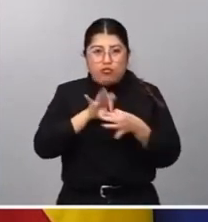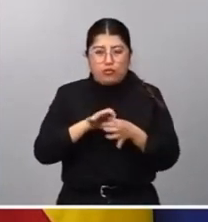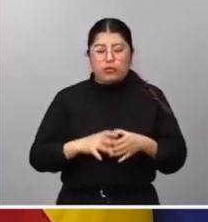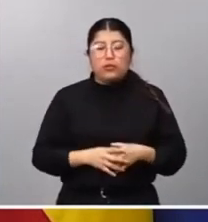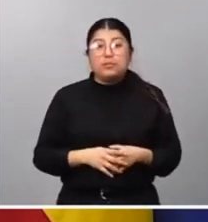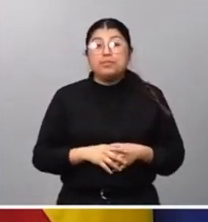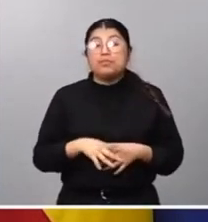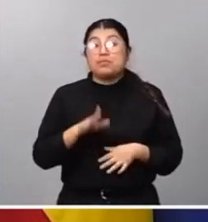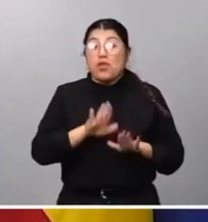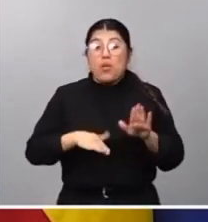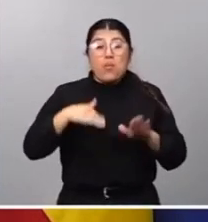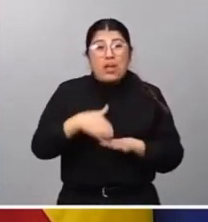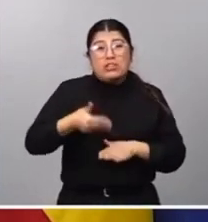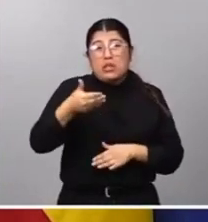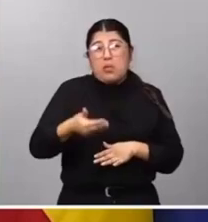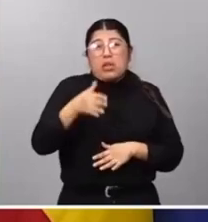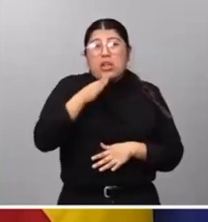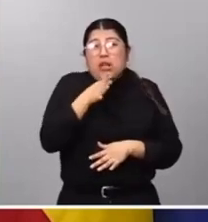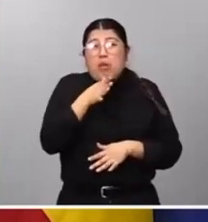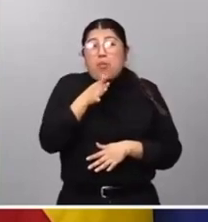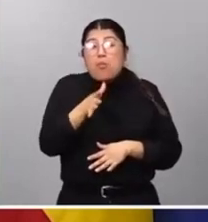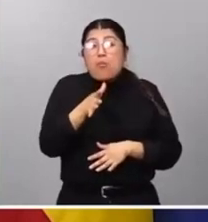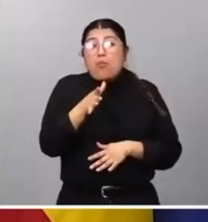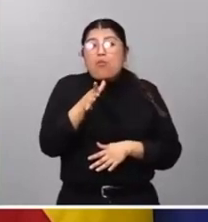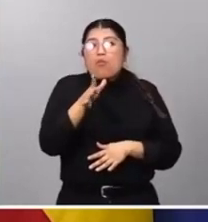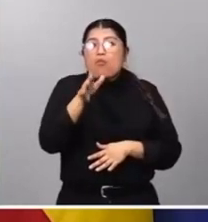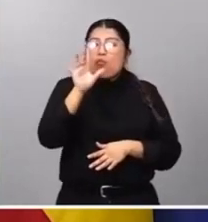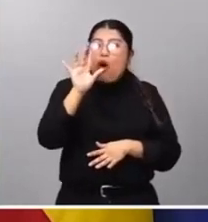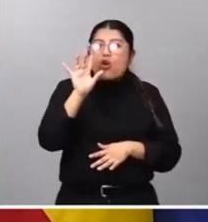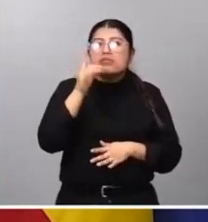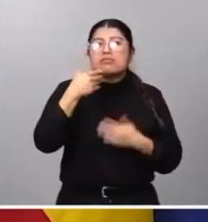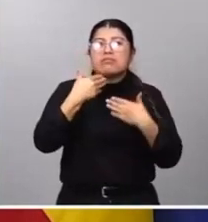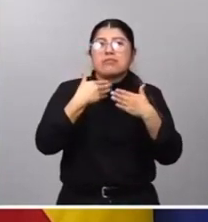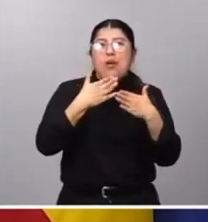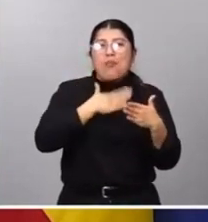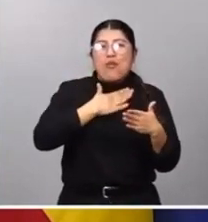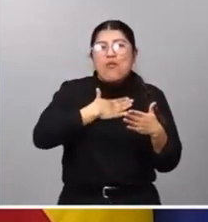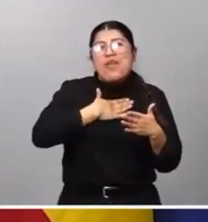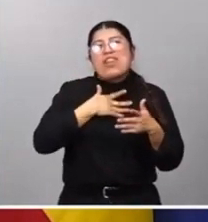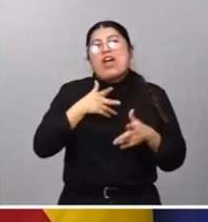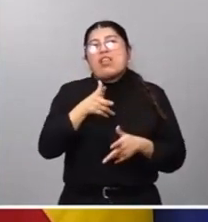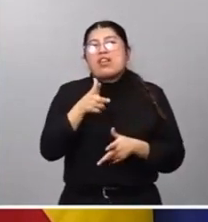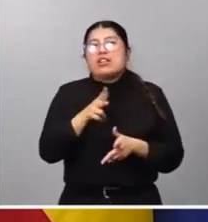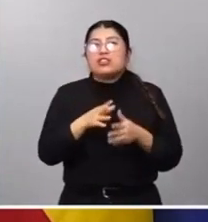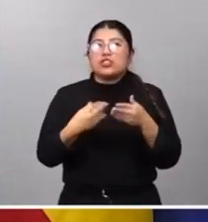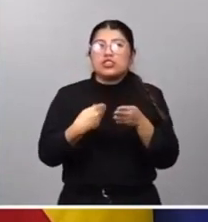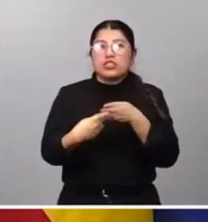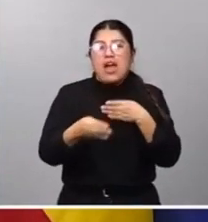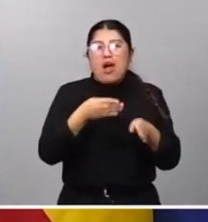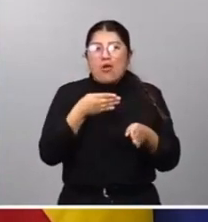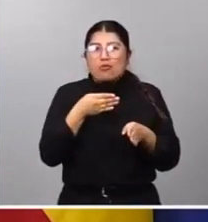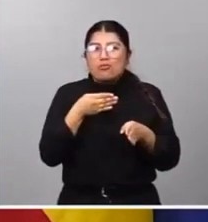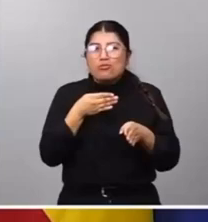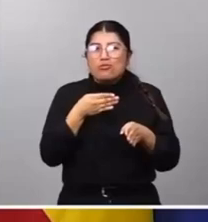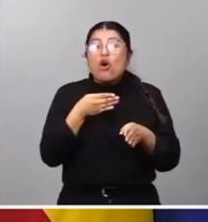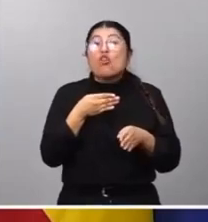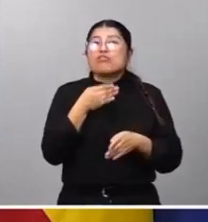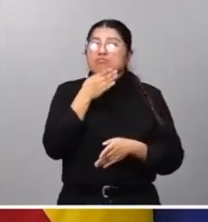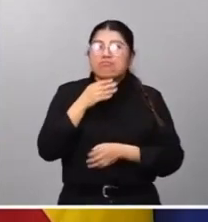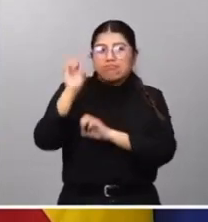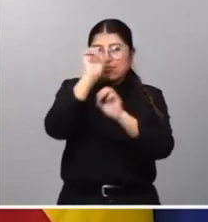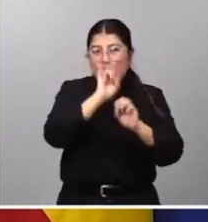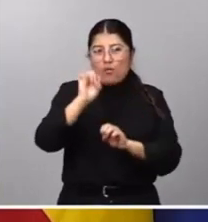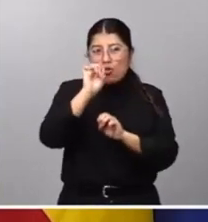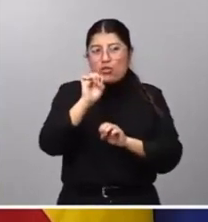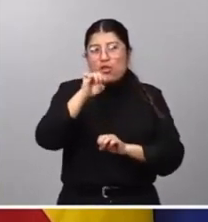importante que nuestro país va a dar en la defensa de la propiedad intelectual. Los derechos de autor, la propiedad intelectual, son el principal activo